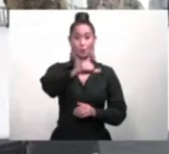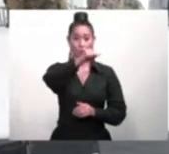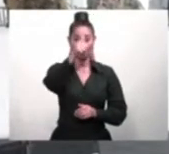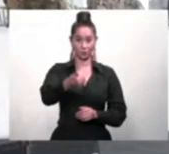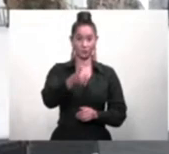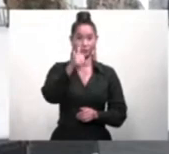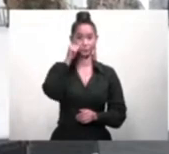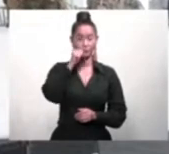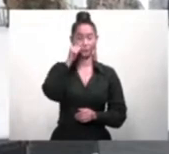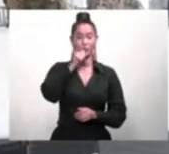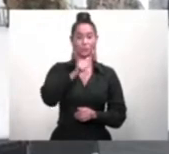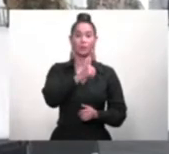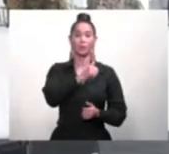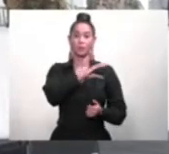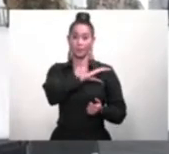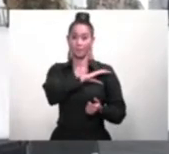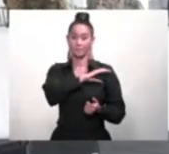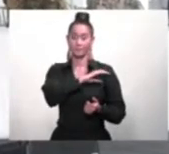de la Cruz,